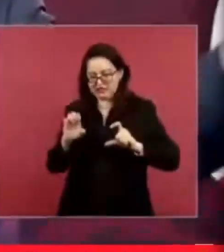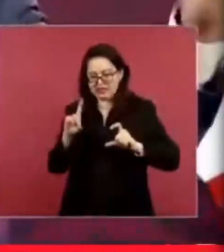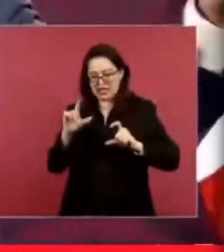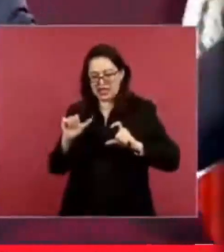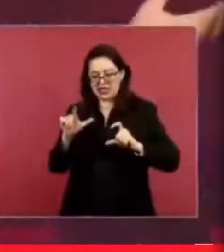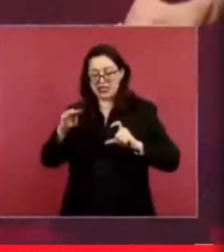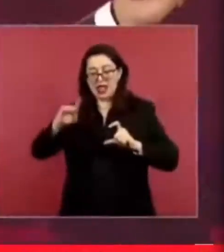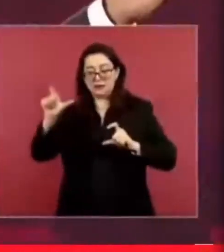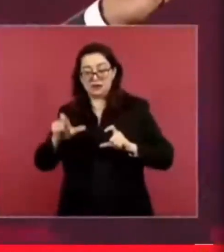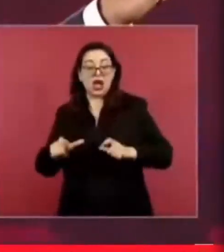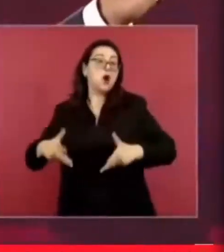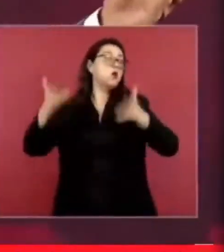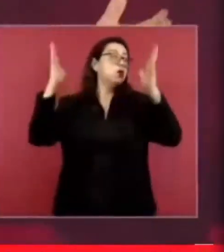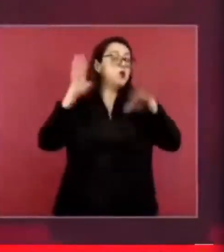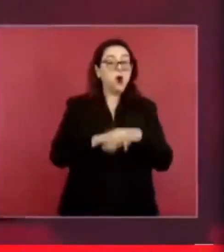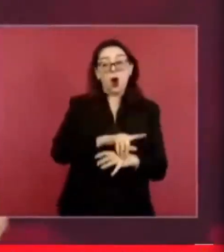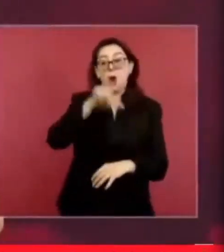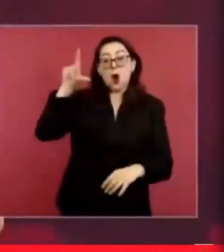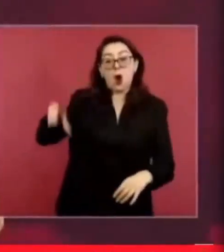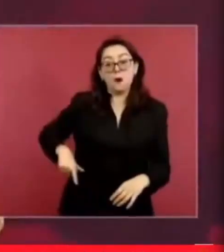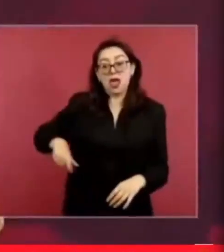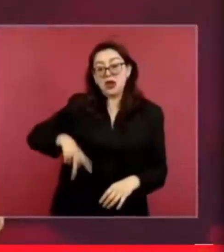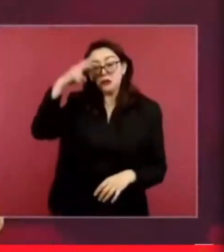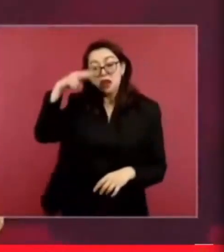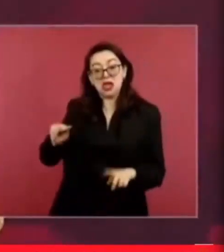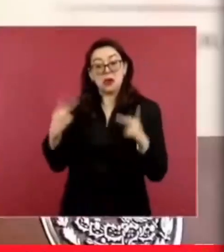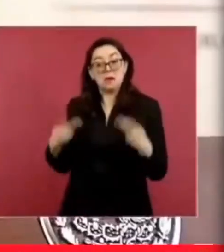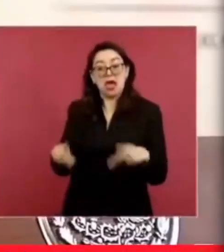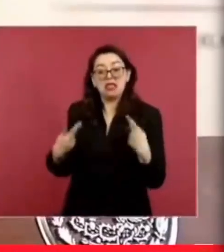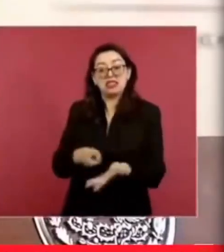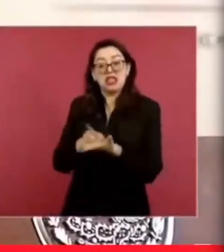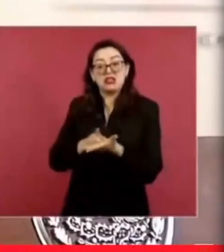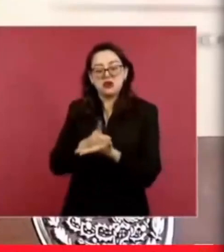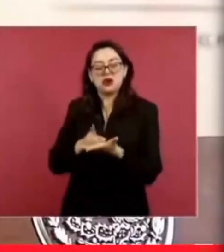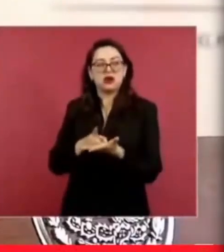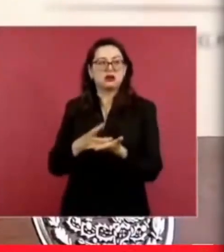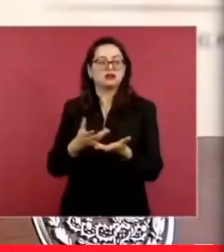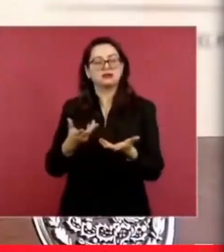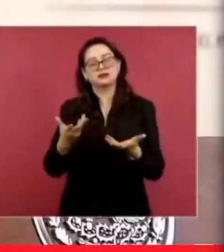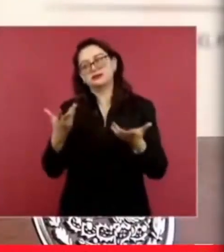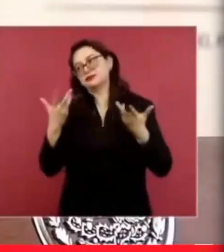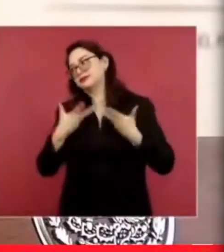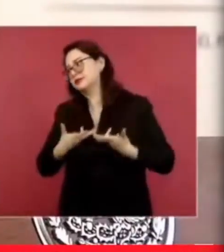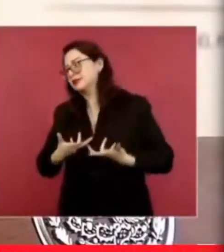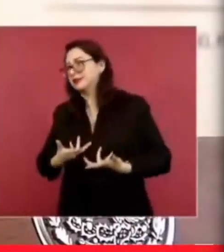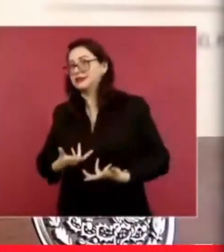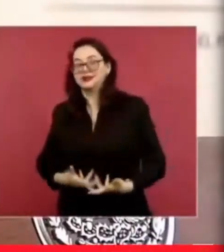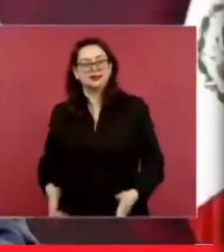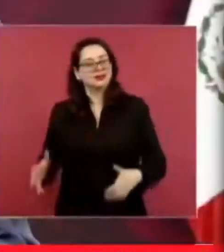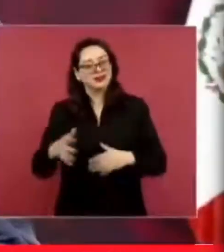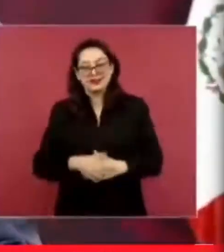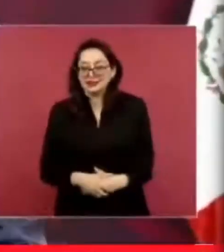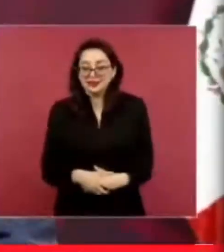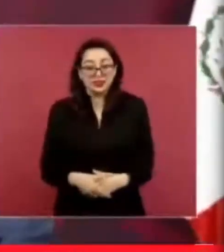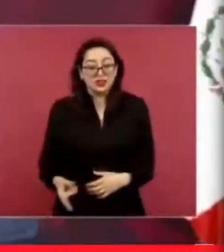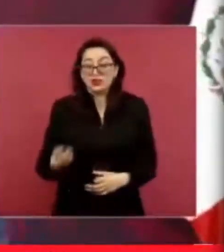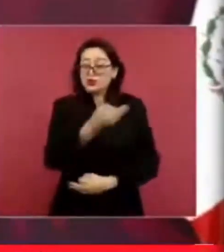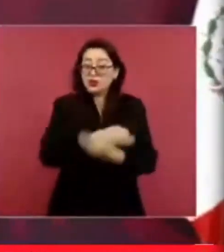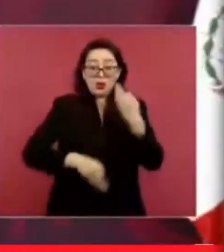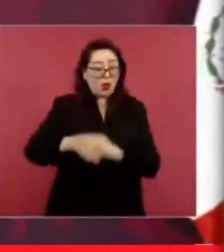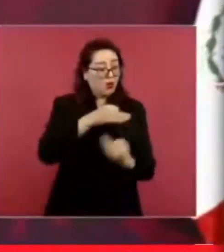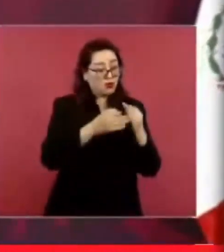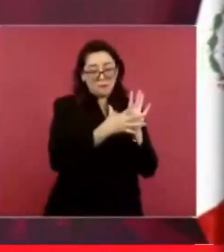ya somos nosotros hasta narcotraficantes. Y todos,